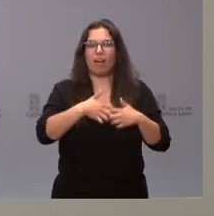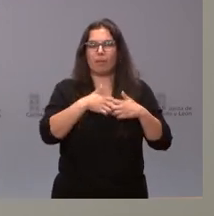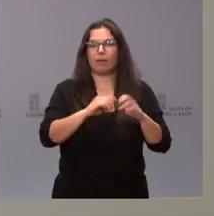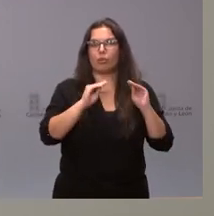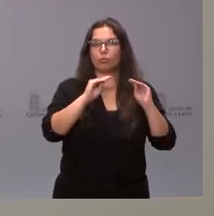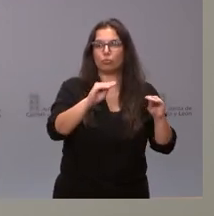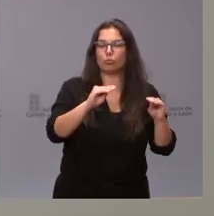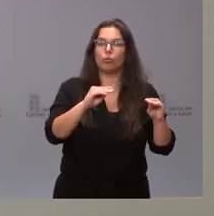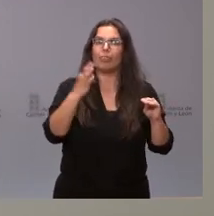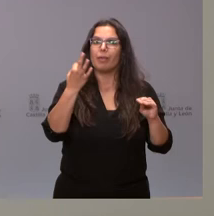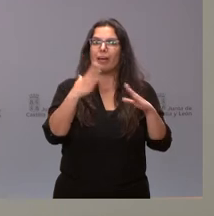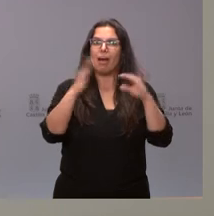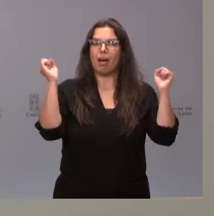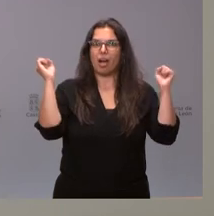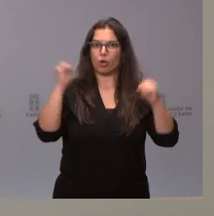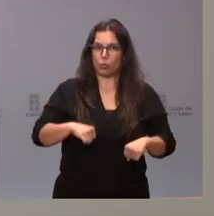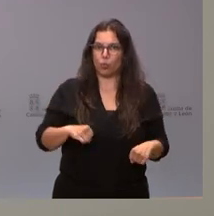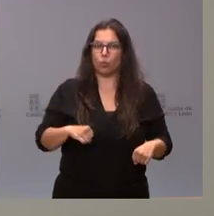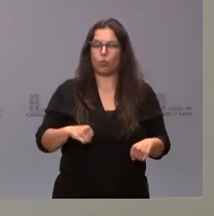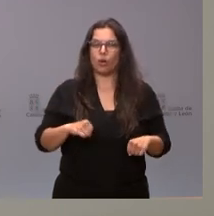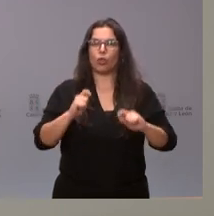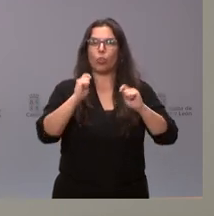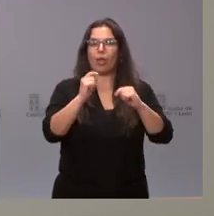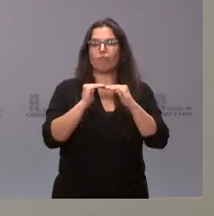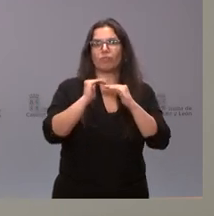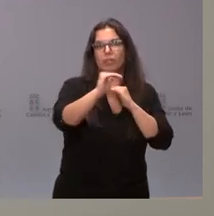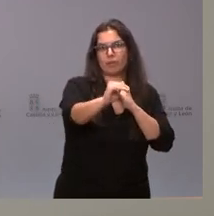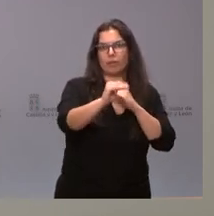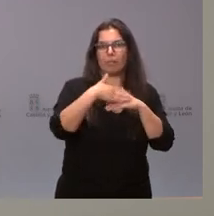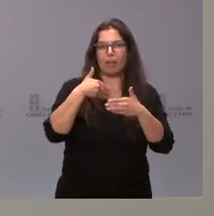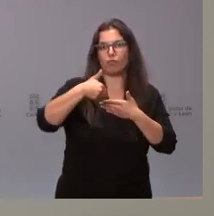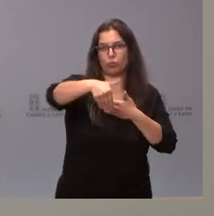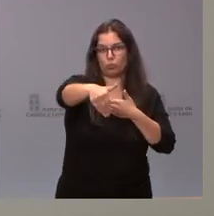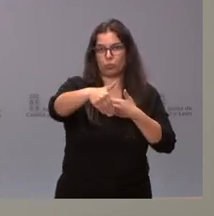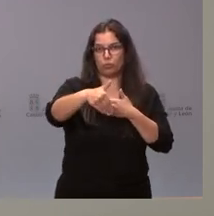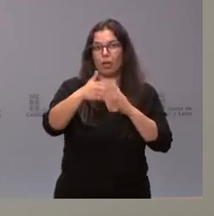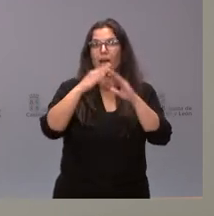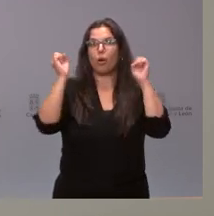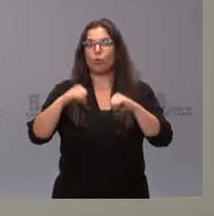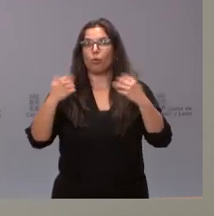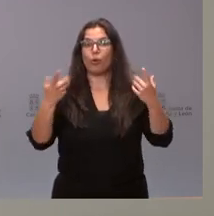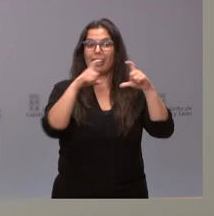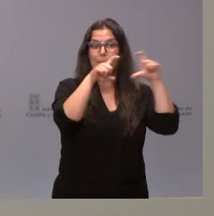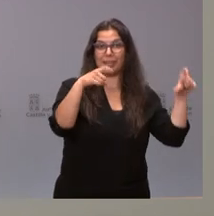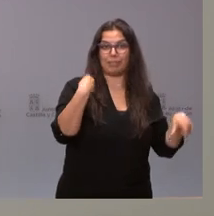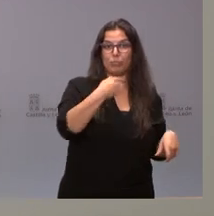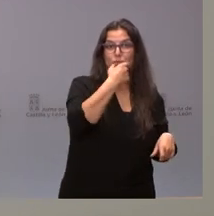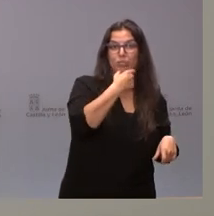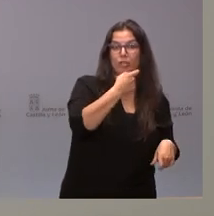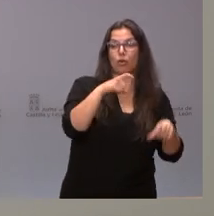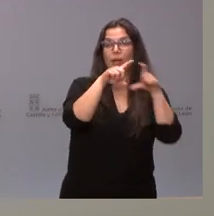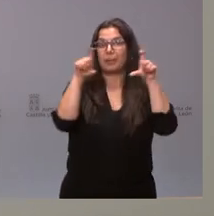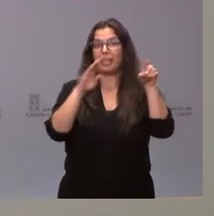es el acuerdo que le dé estabilidad cara al futuro entre empresa, inversores